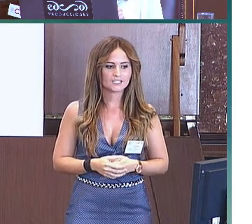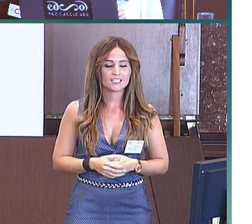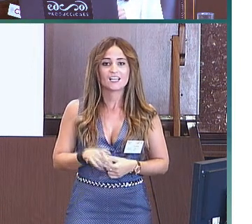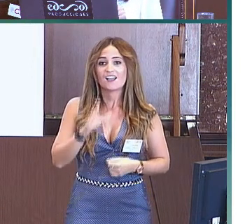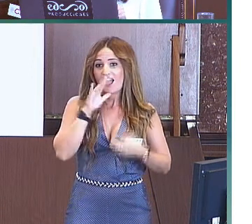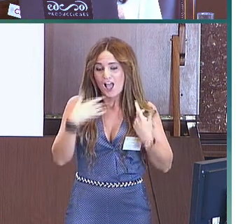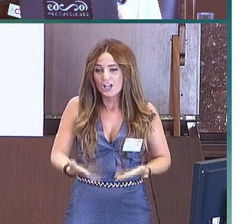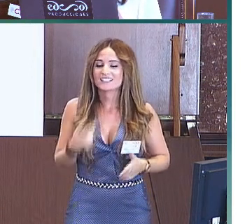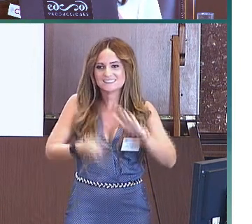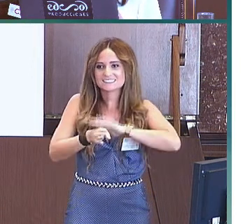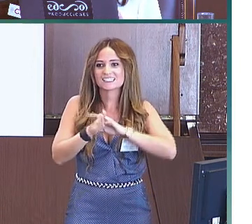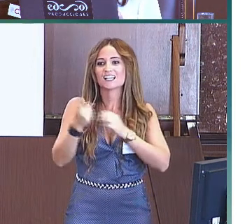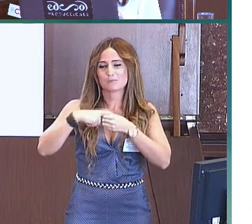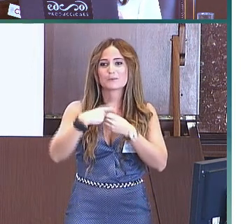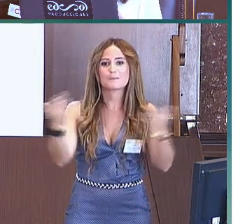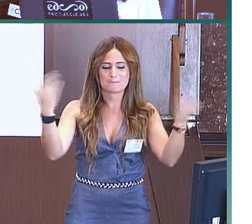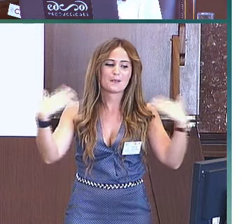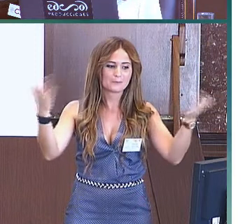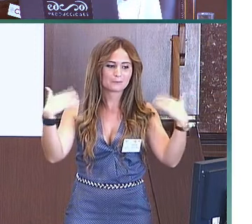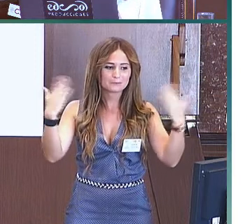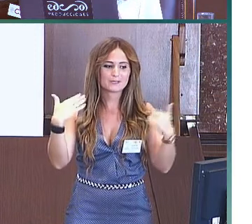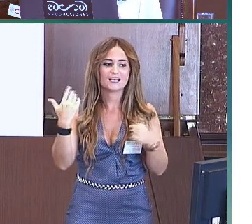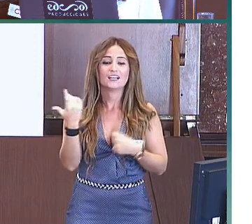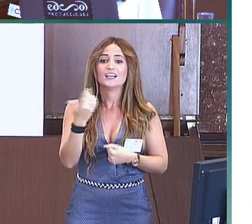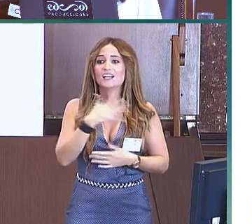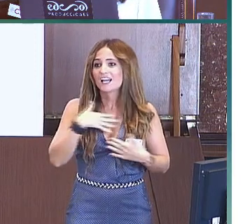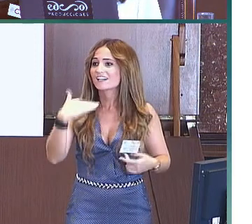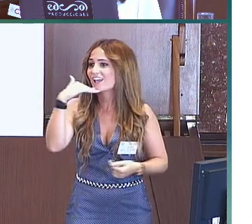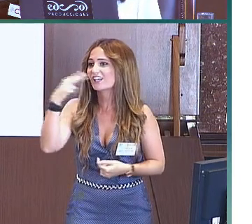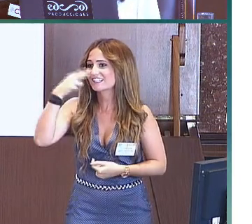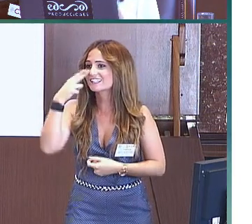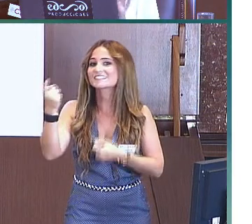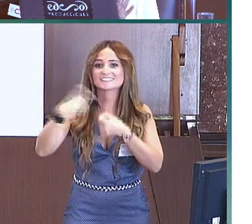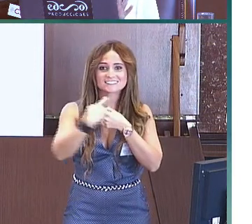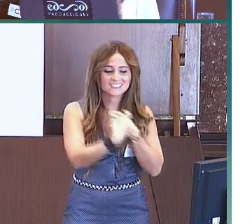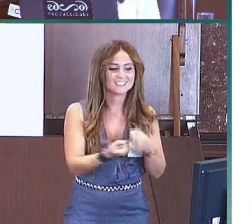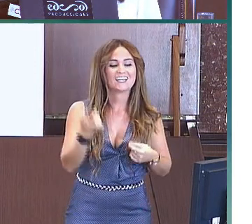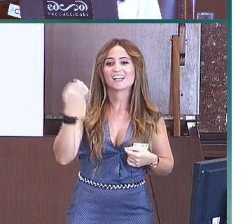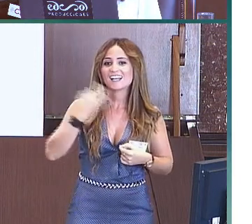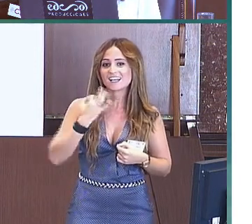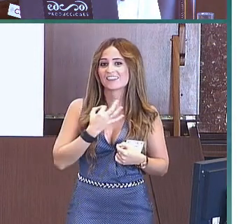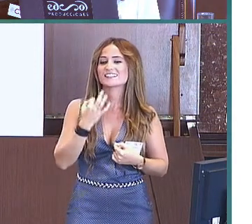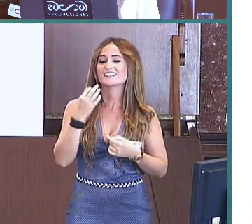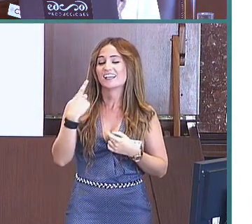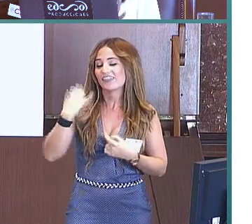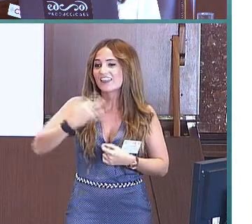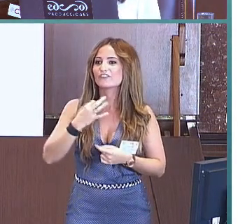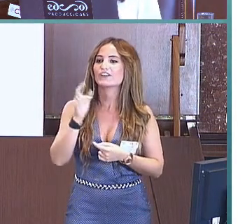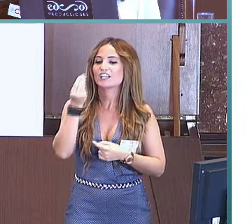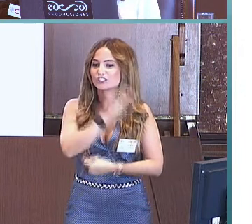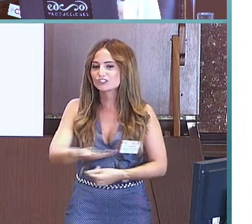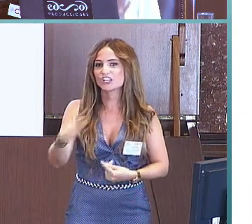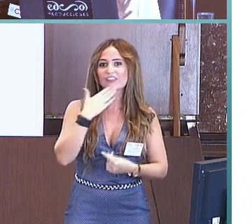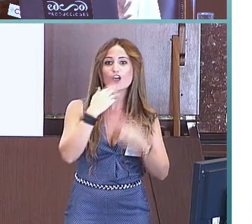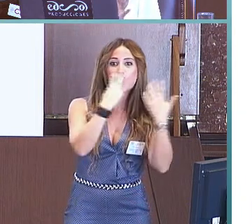Pero seguimos necesitando más participantes, así que aprovecho para comentar que si conocéis